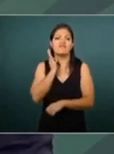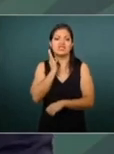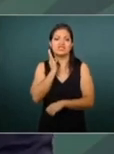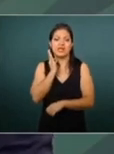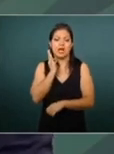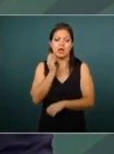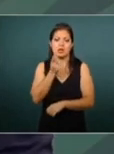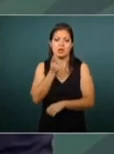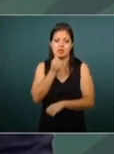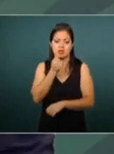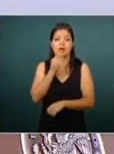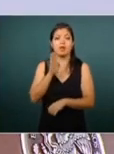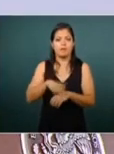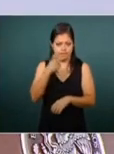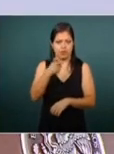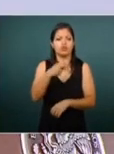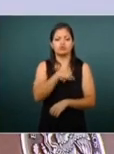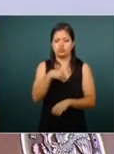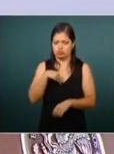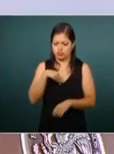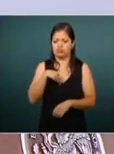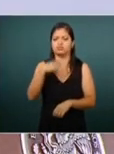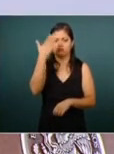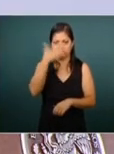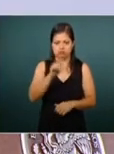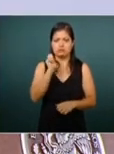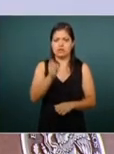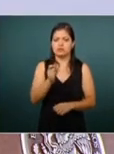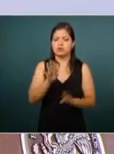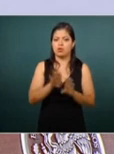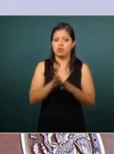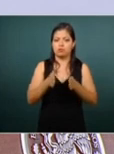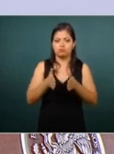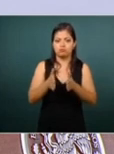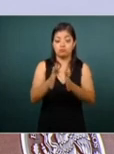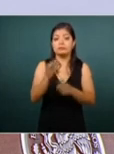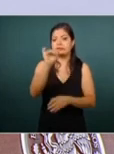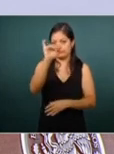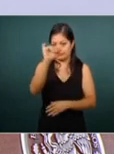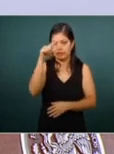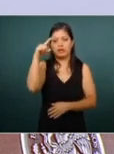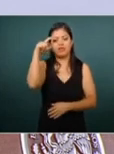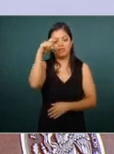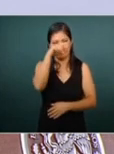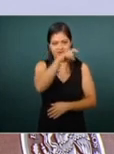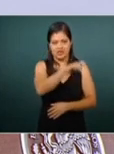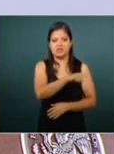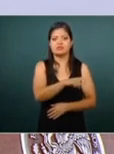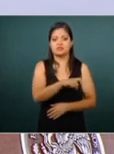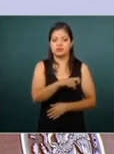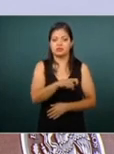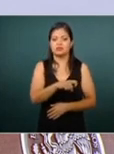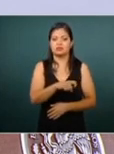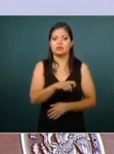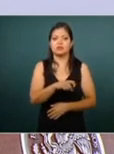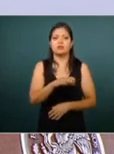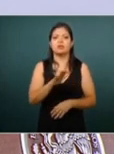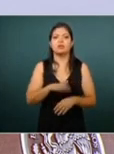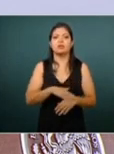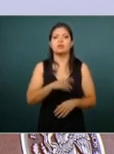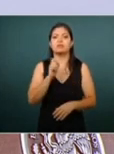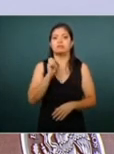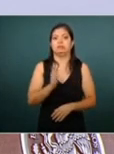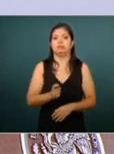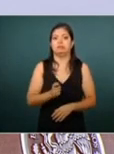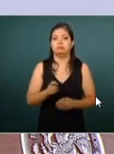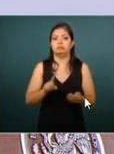estamos estamos claros de que estamos en el camino correcto fue un episodio difícil fue un episodio en el que se puso en